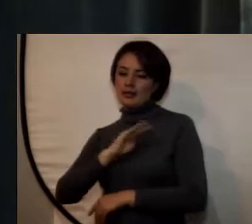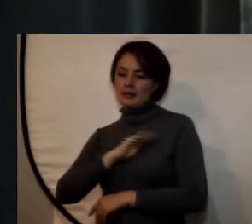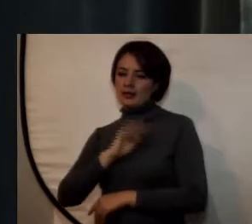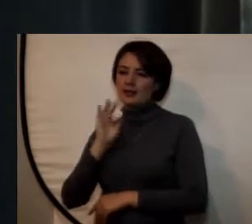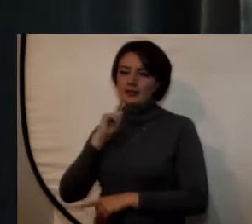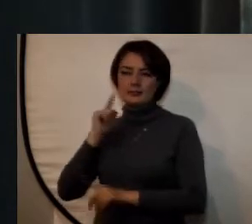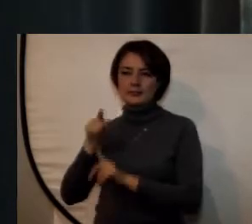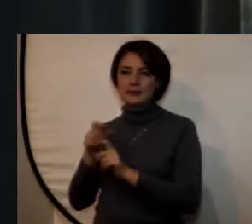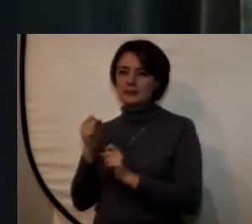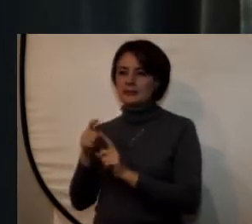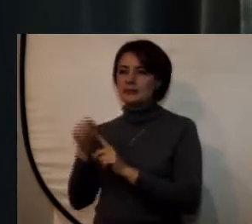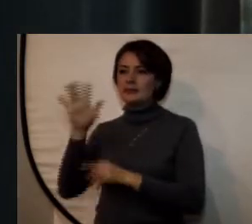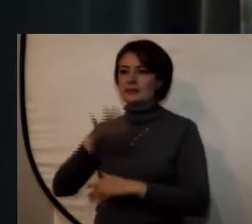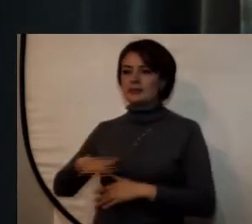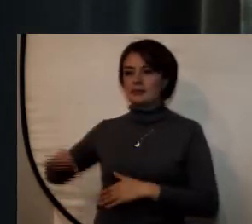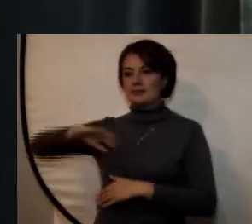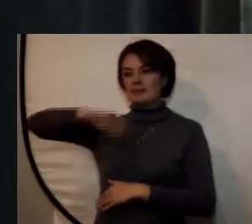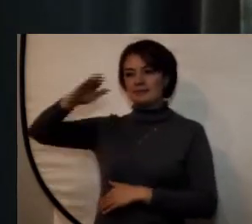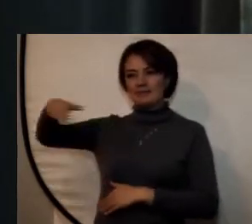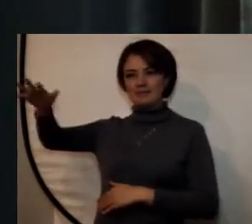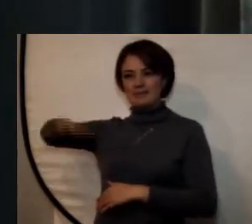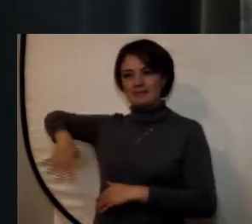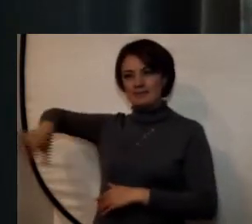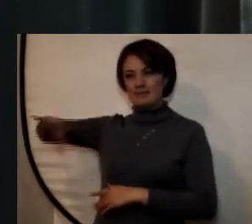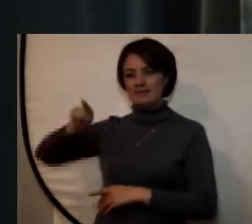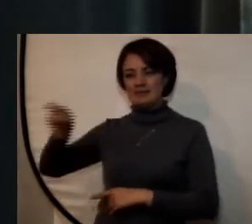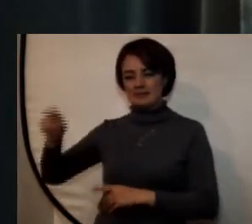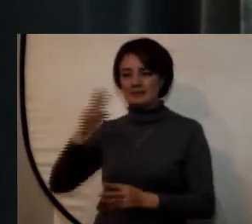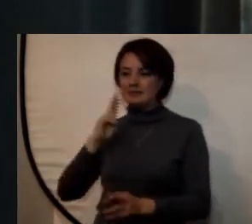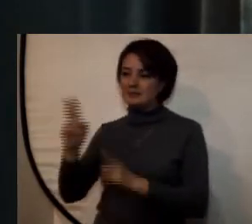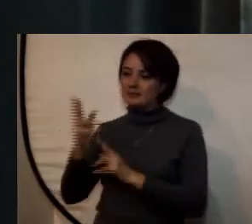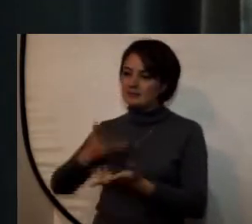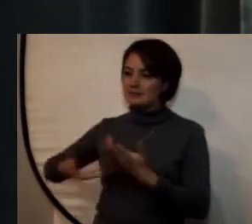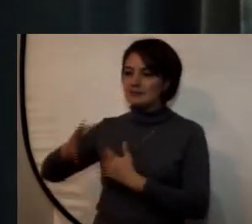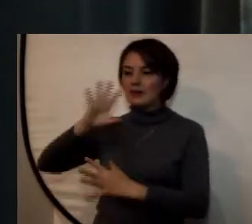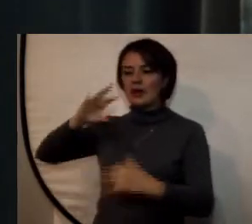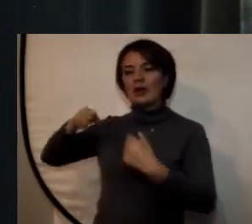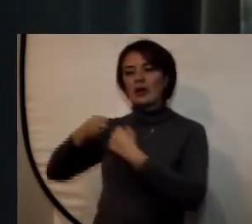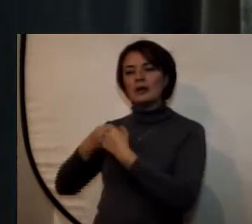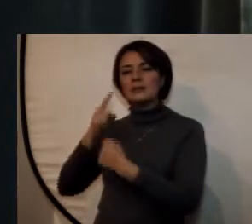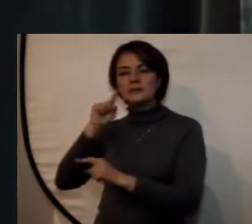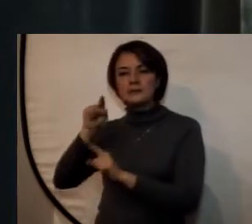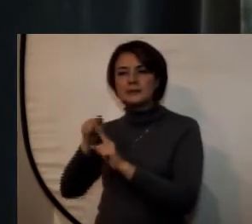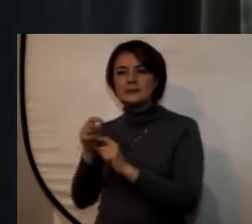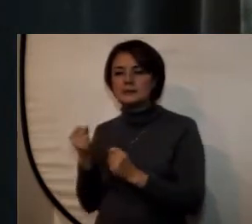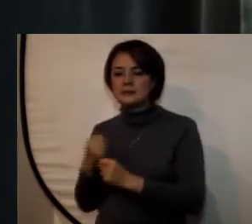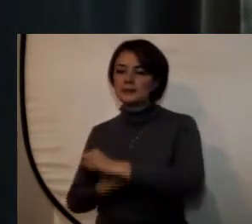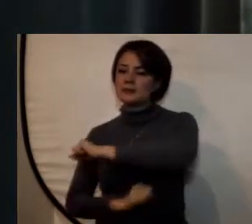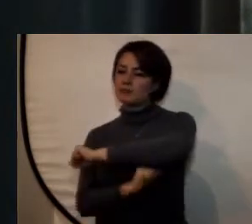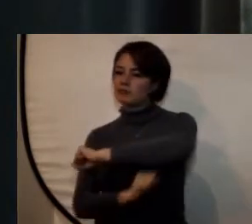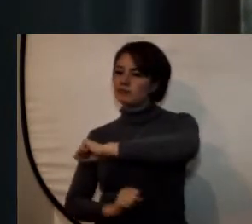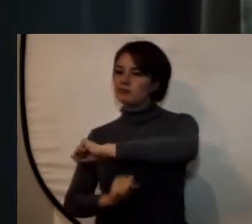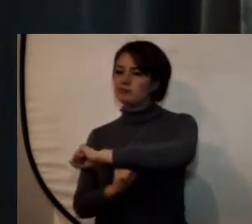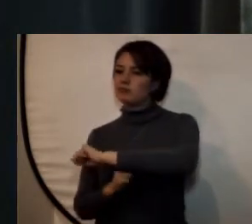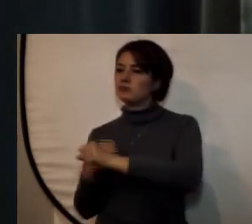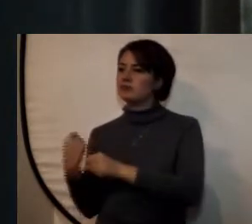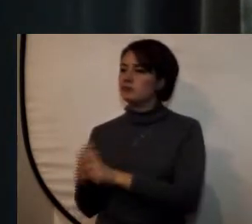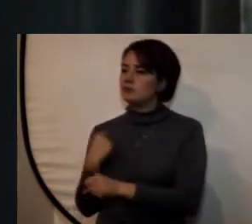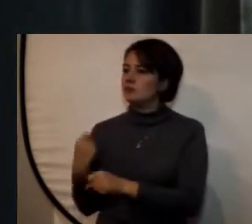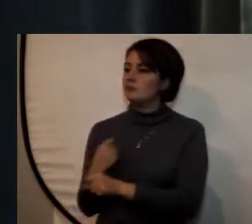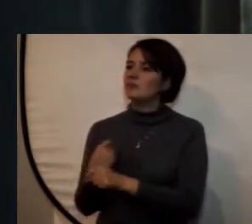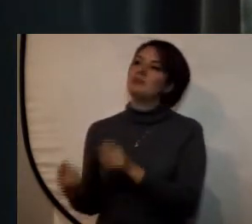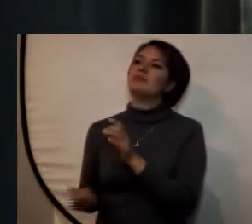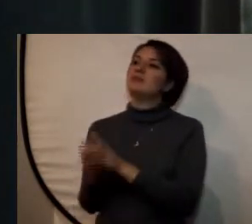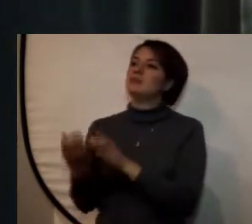la región de la sabana convenios que están orientados a fortalecer la productividad